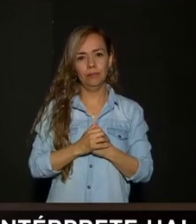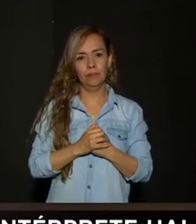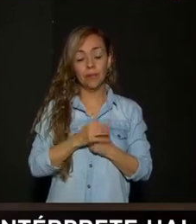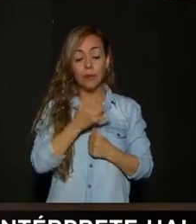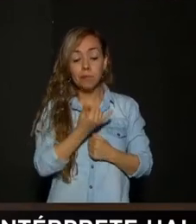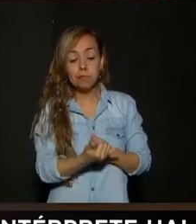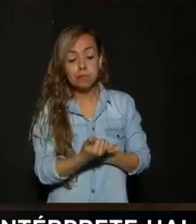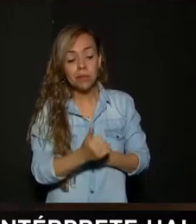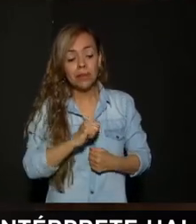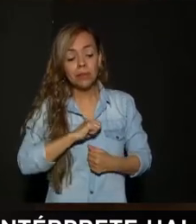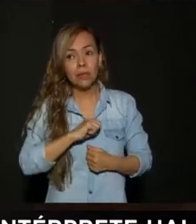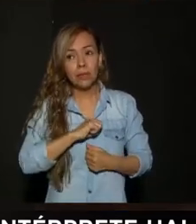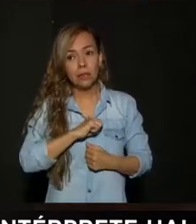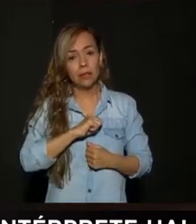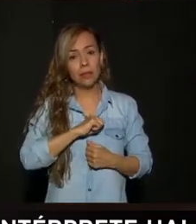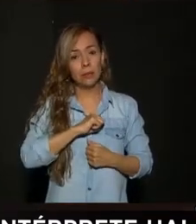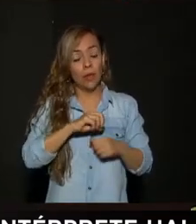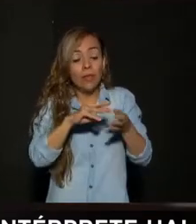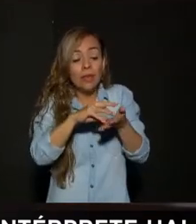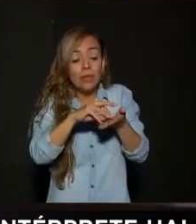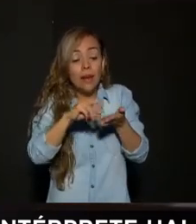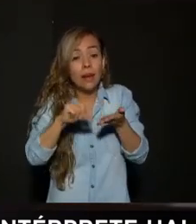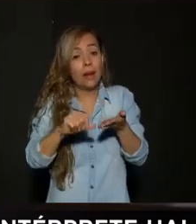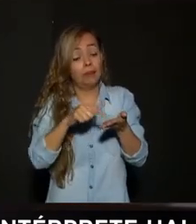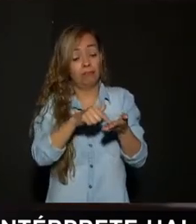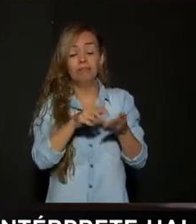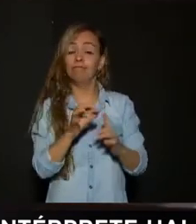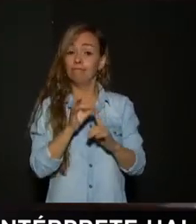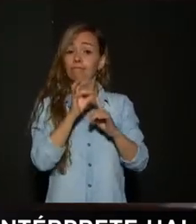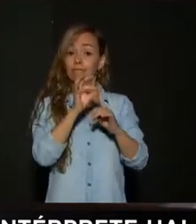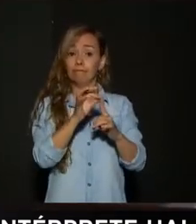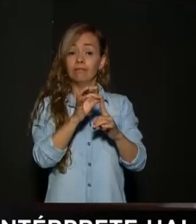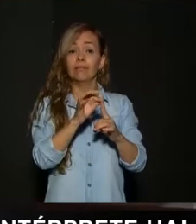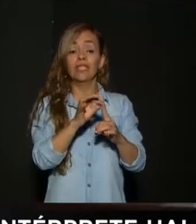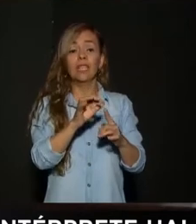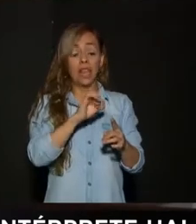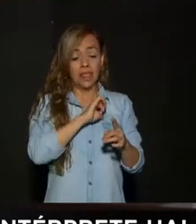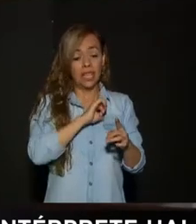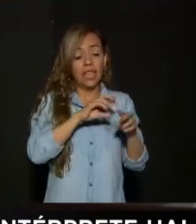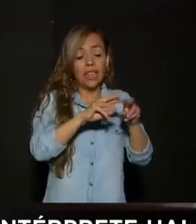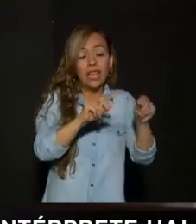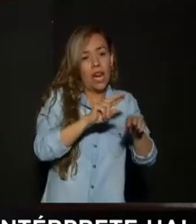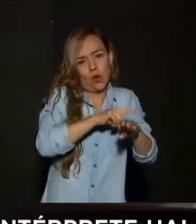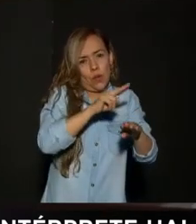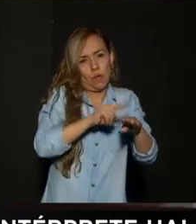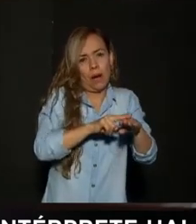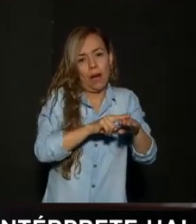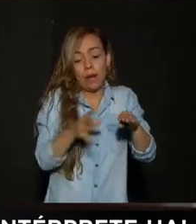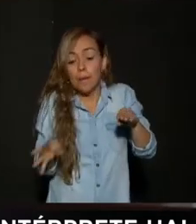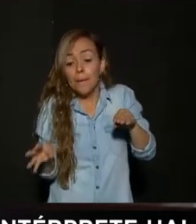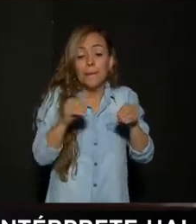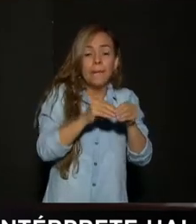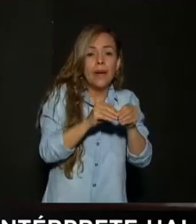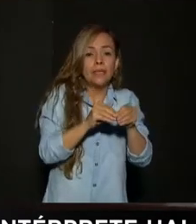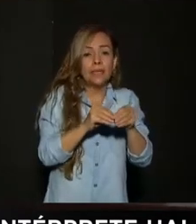sustrato Que el sustrato Es una tierra preparada En dos porciones De tierra normal Una